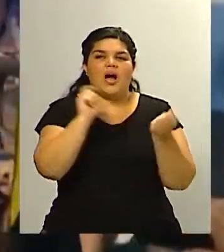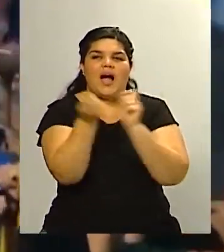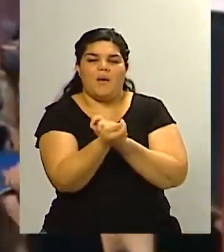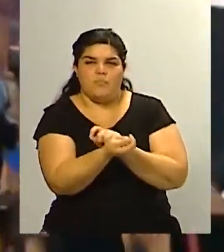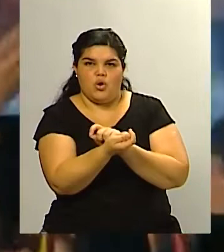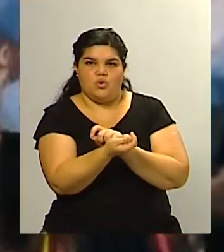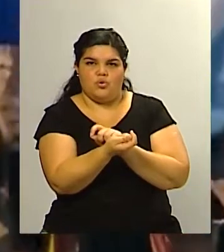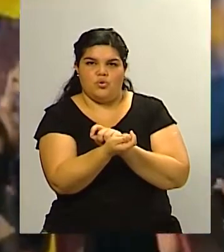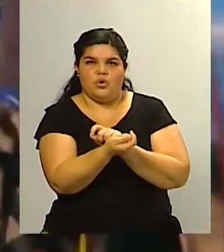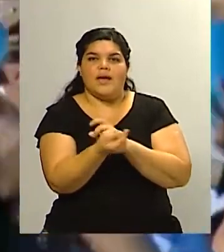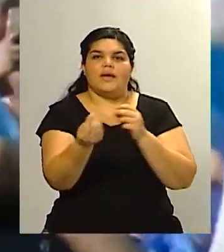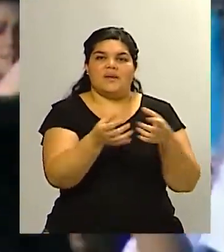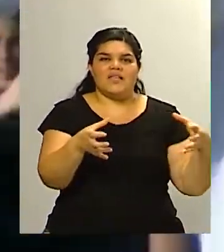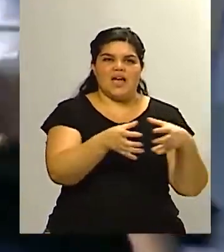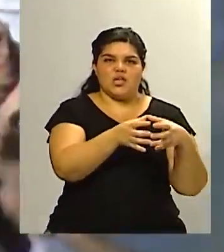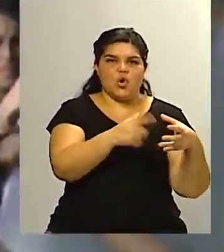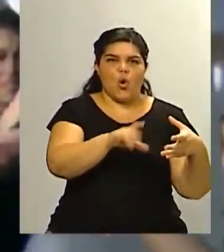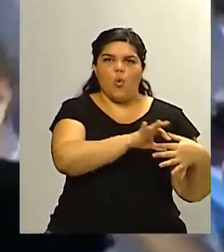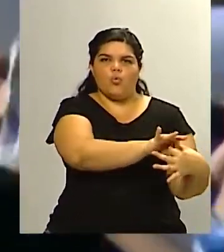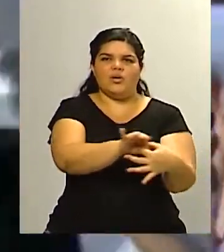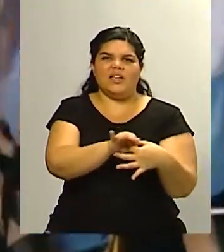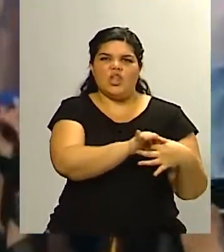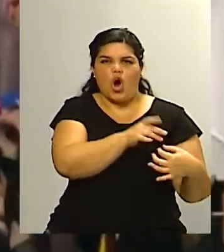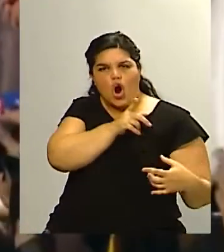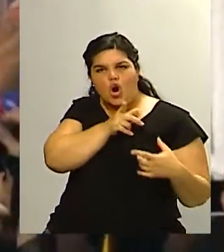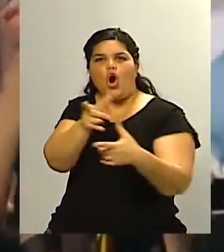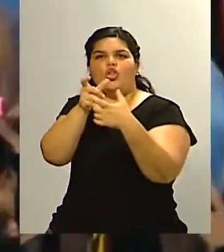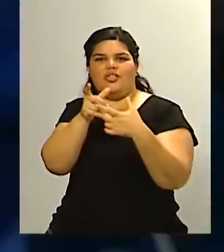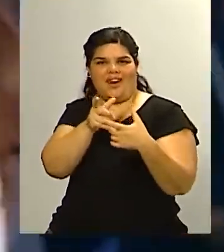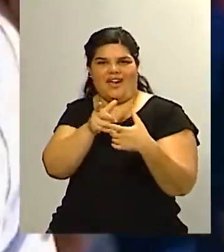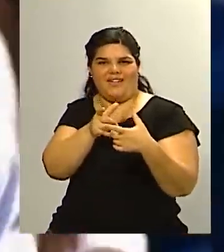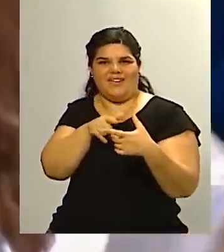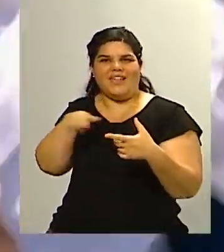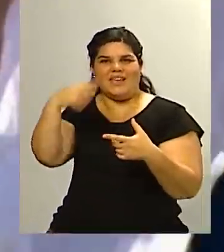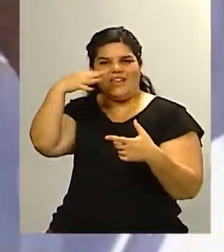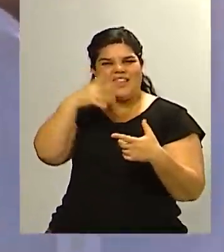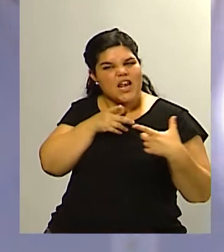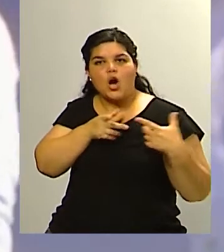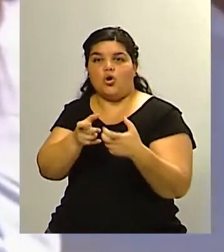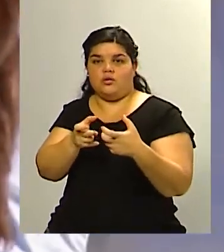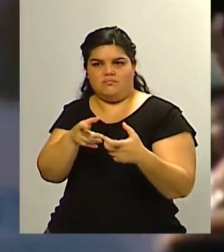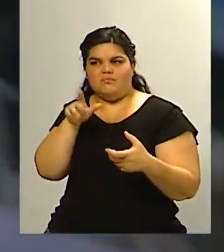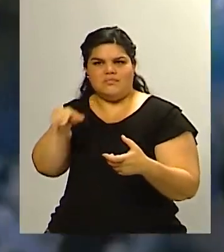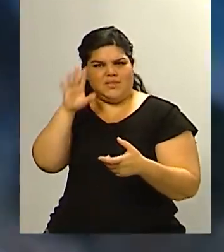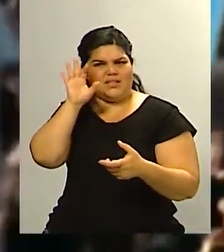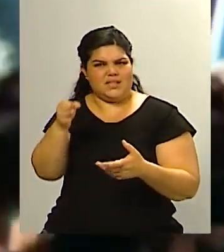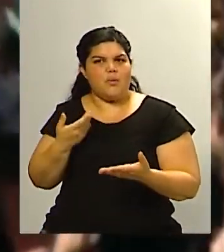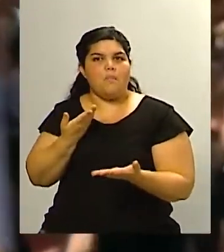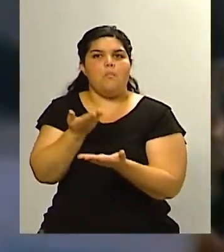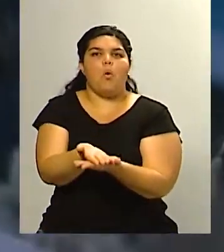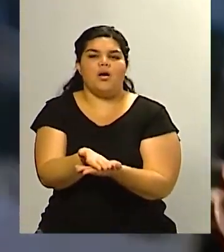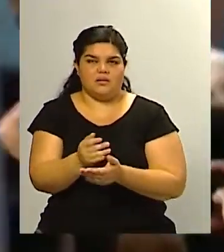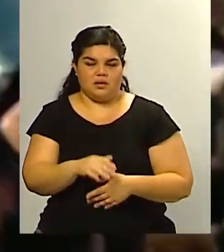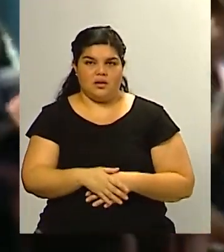Cambio sea el antikinerismo entonces Cristina ya demostró en esa mala elección de Alberto Fernández que su